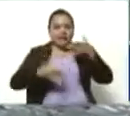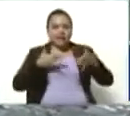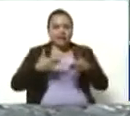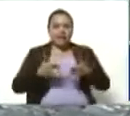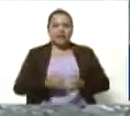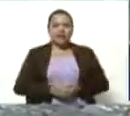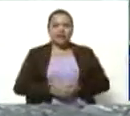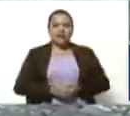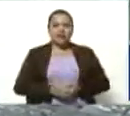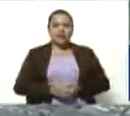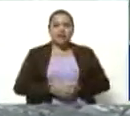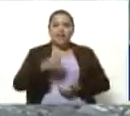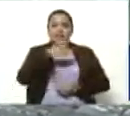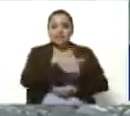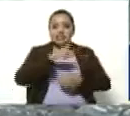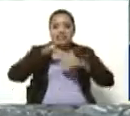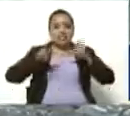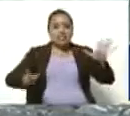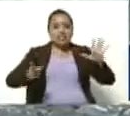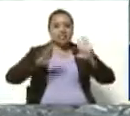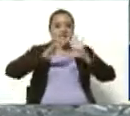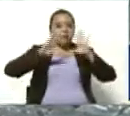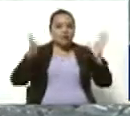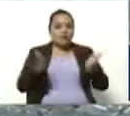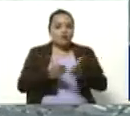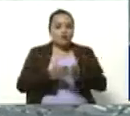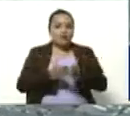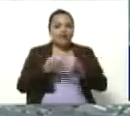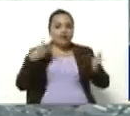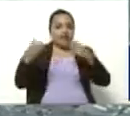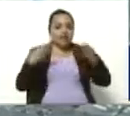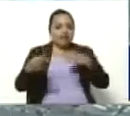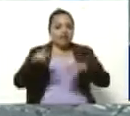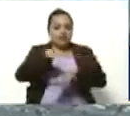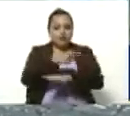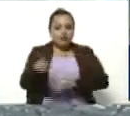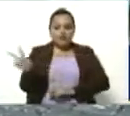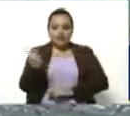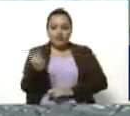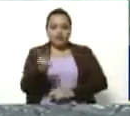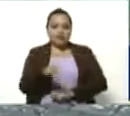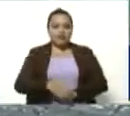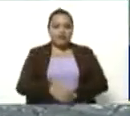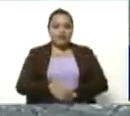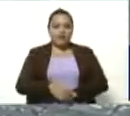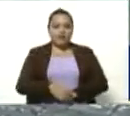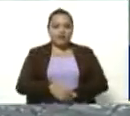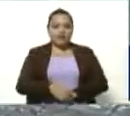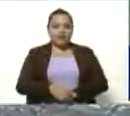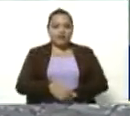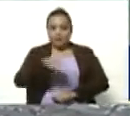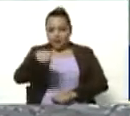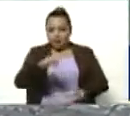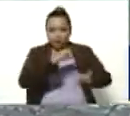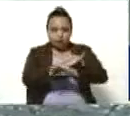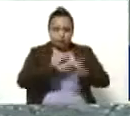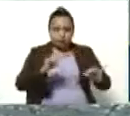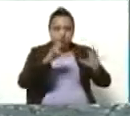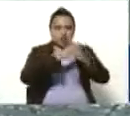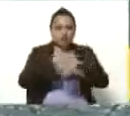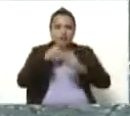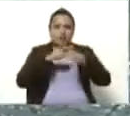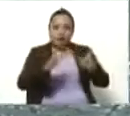16º Festival Mundial de Poesía de Venezuela. La noche de hoy es la gala de clausura, pero ve y